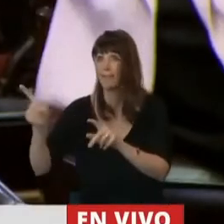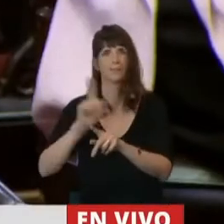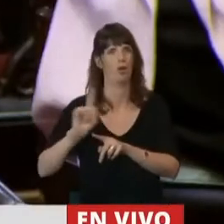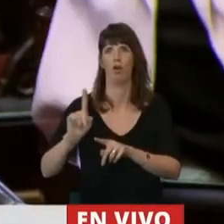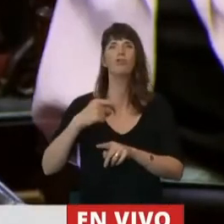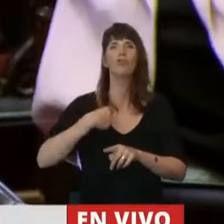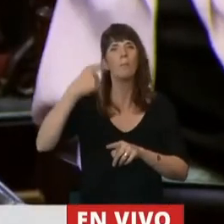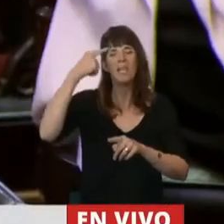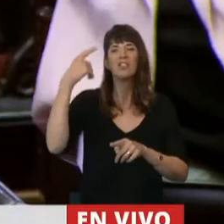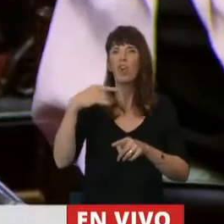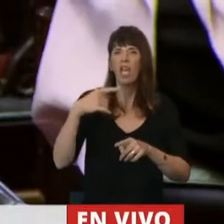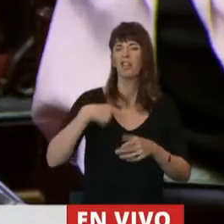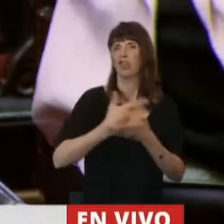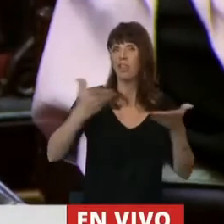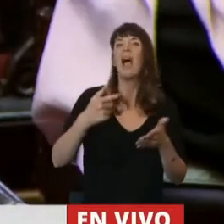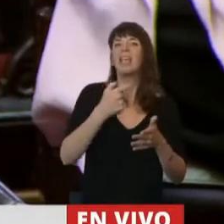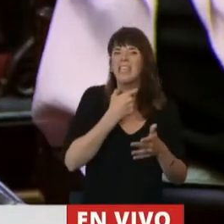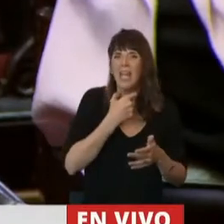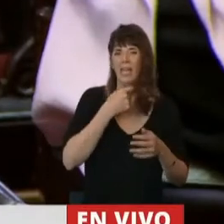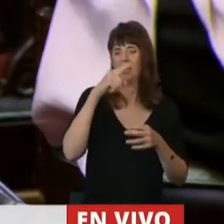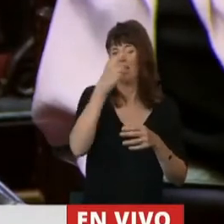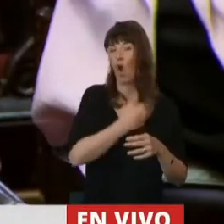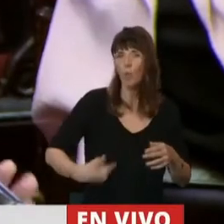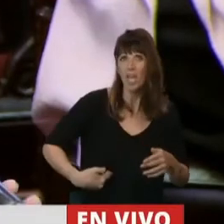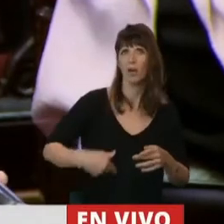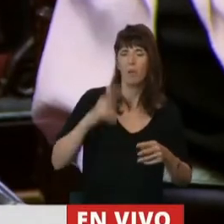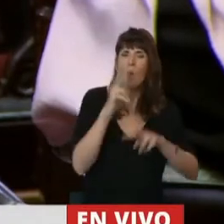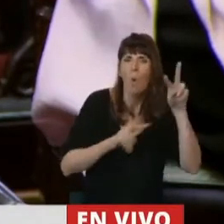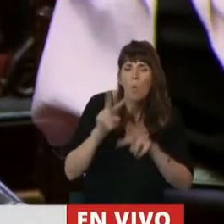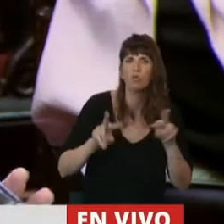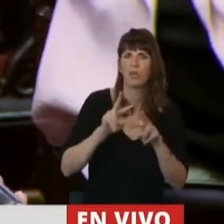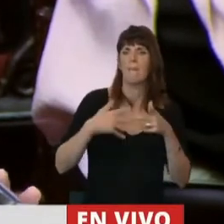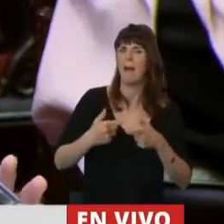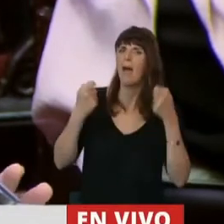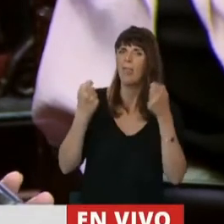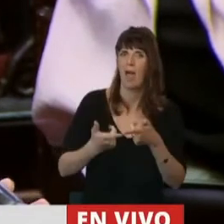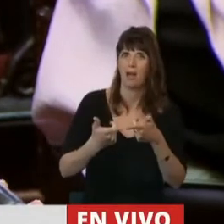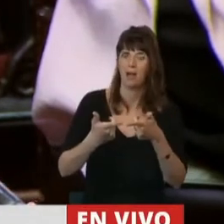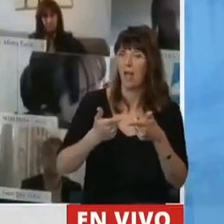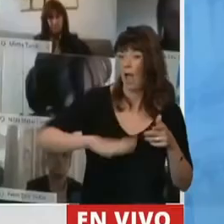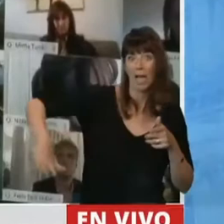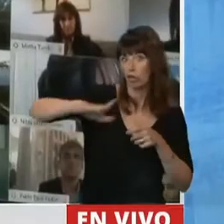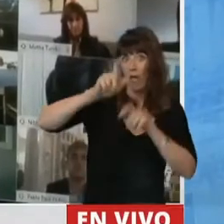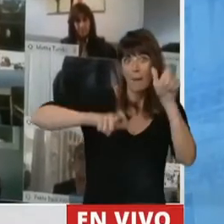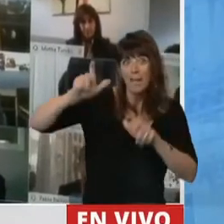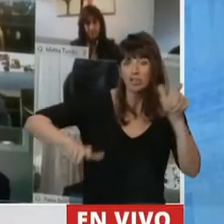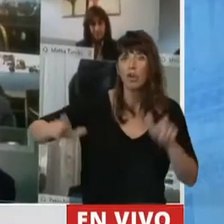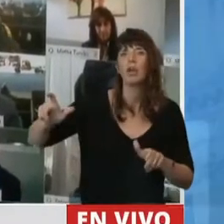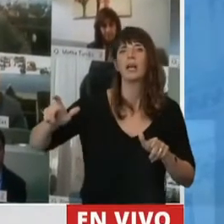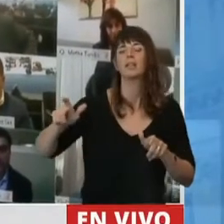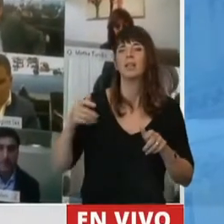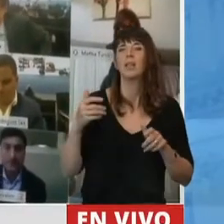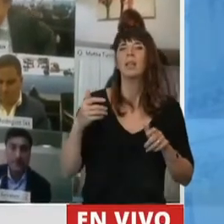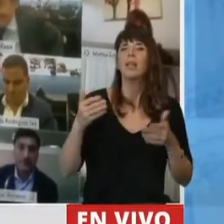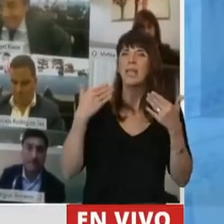adelante desde el Estado y desde el Gobierno para garantizar que cada uno y cada cual pueda sostener en esta situación la